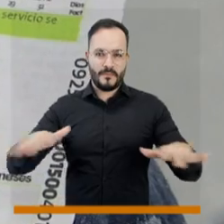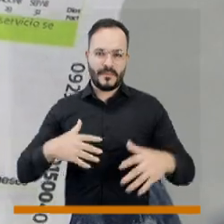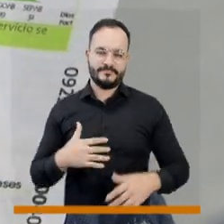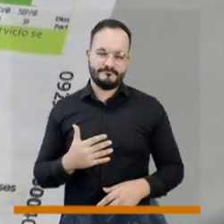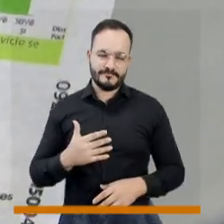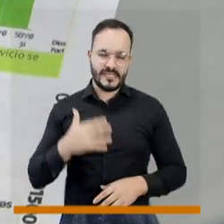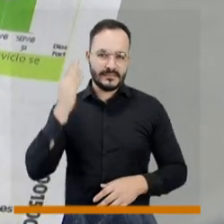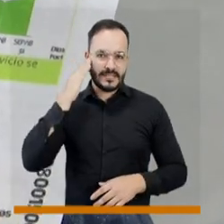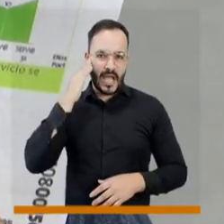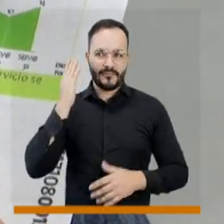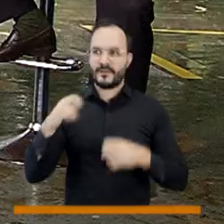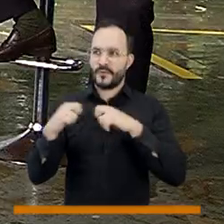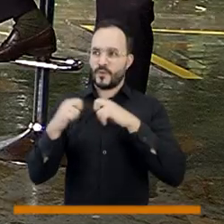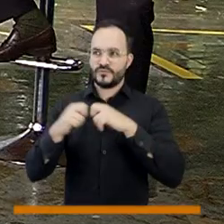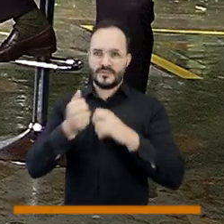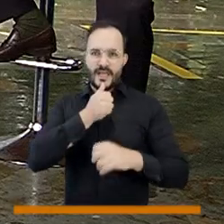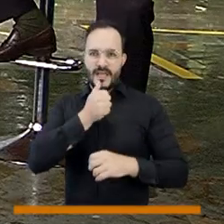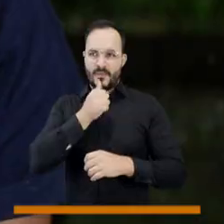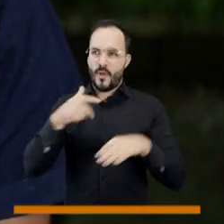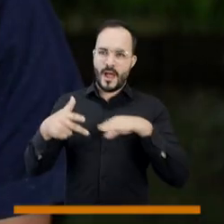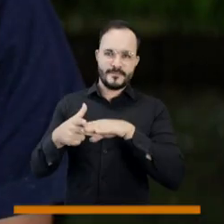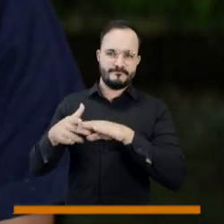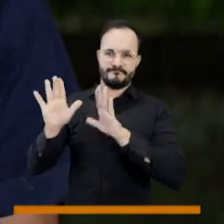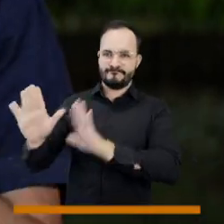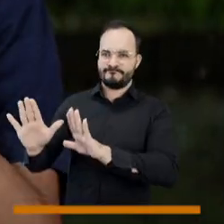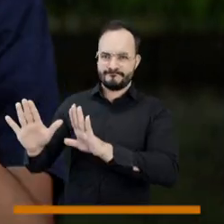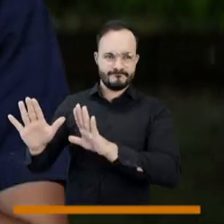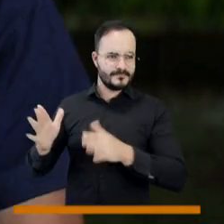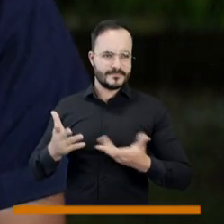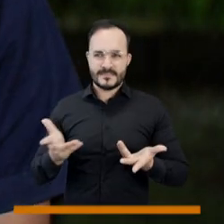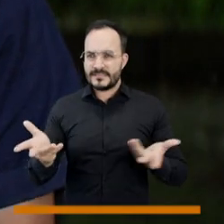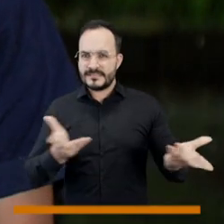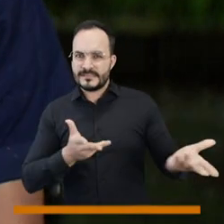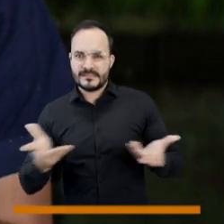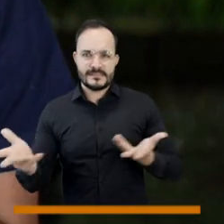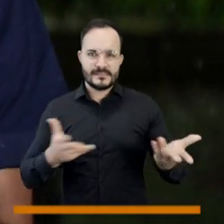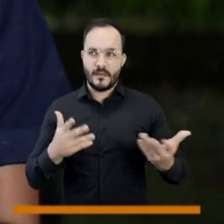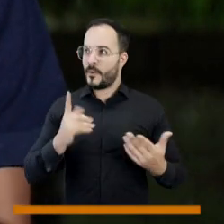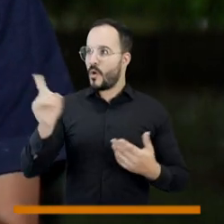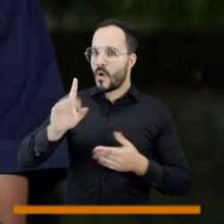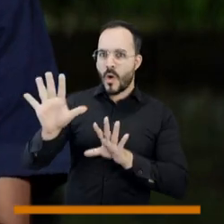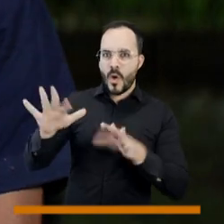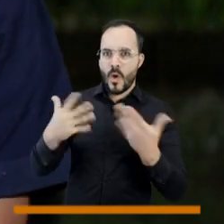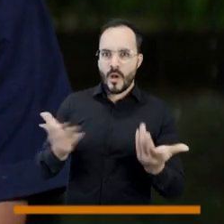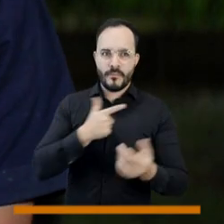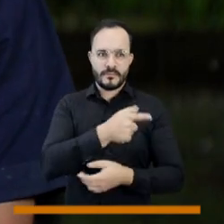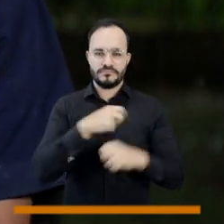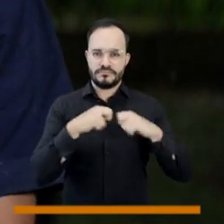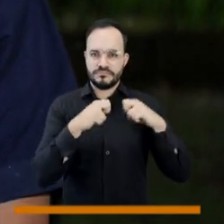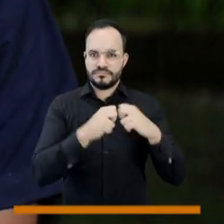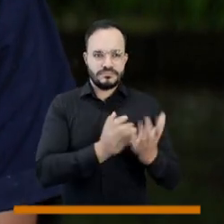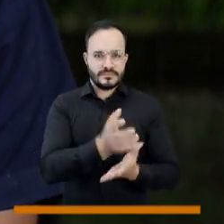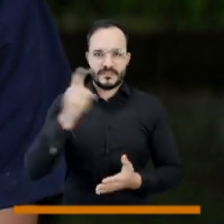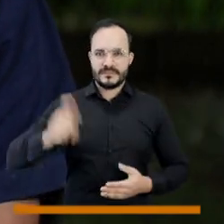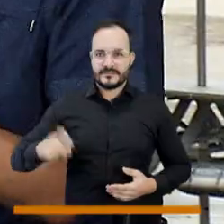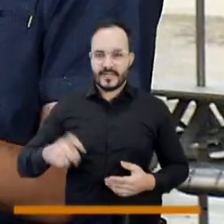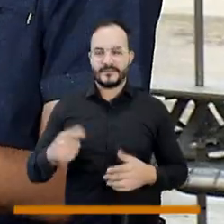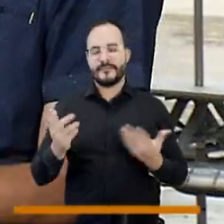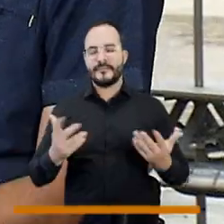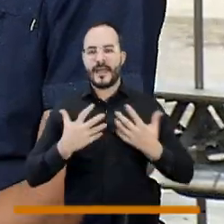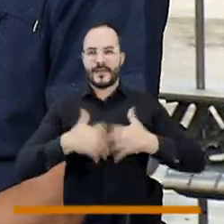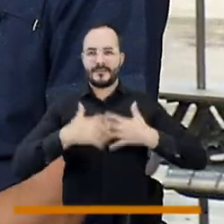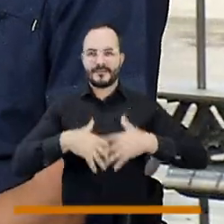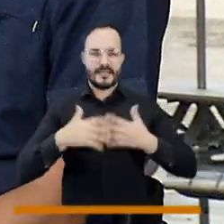pues que se congelaron en algunos momentos los servicios públicos, que dijeron que no se le puede cortar a la gente los servicios y demás,